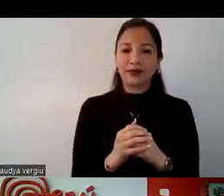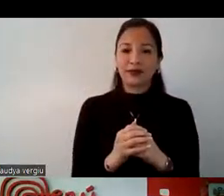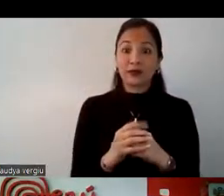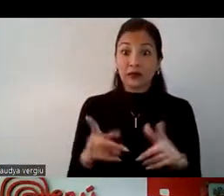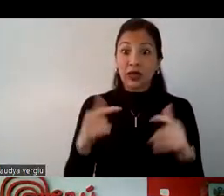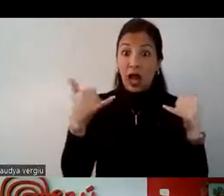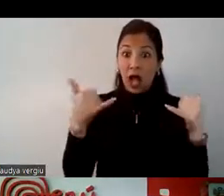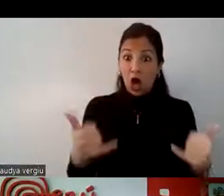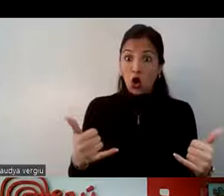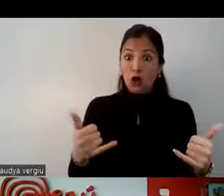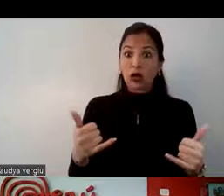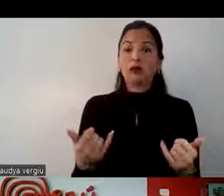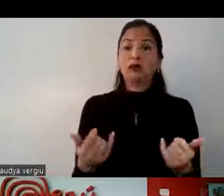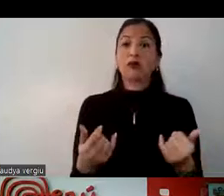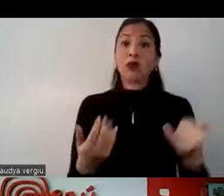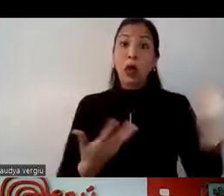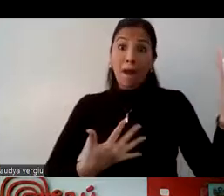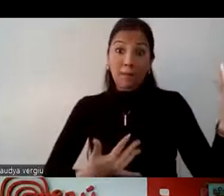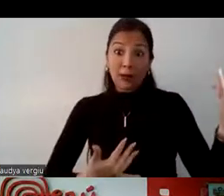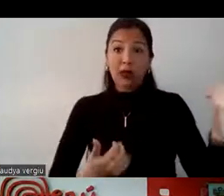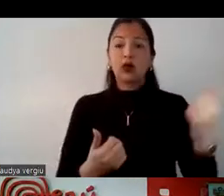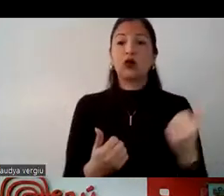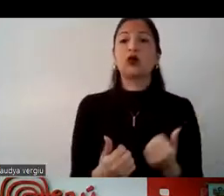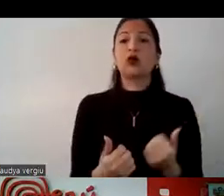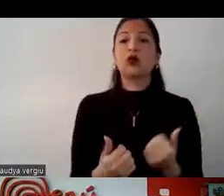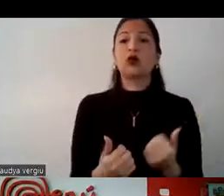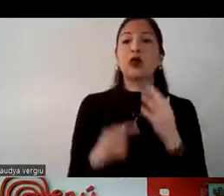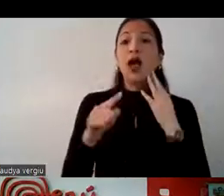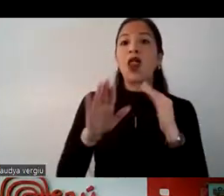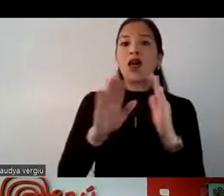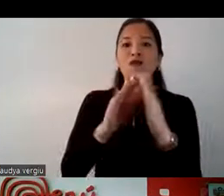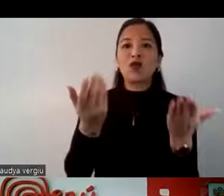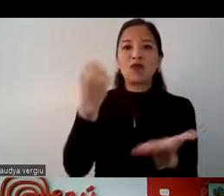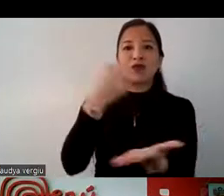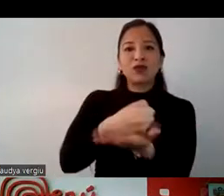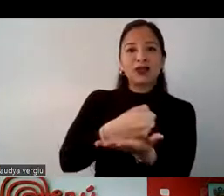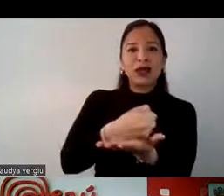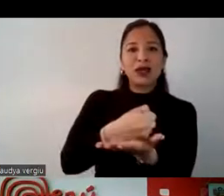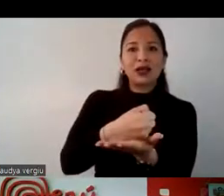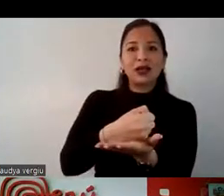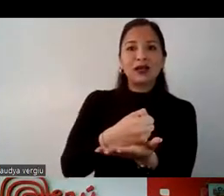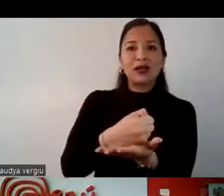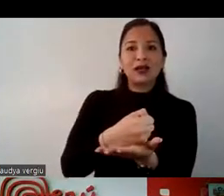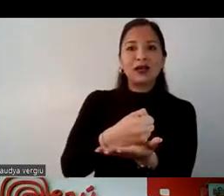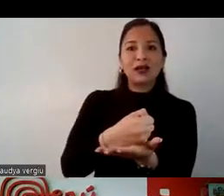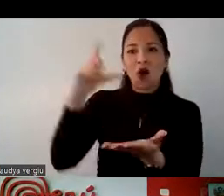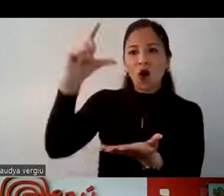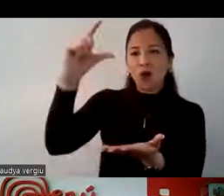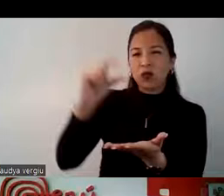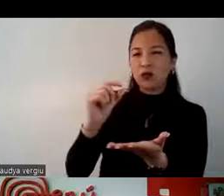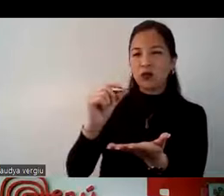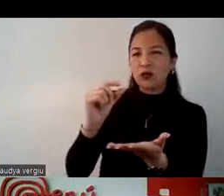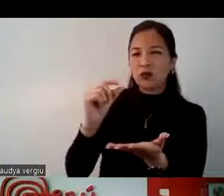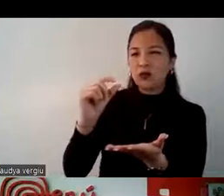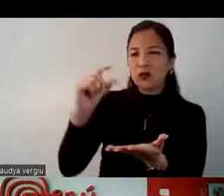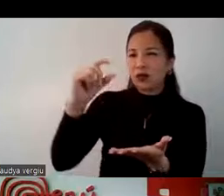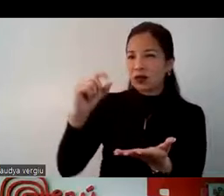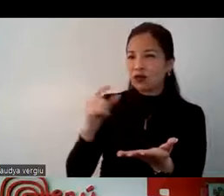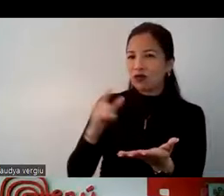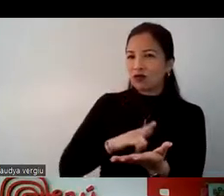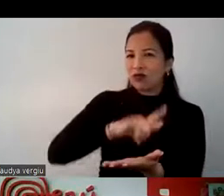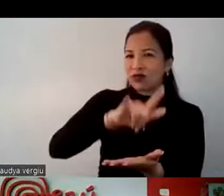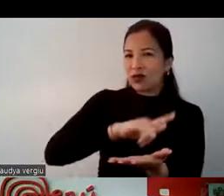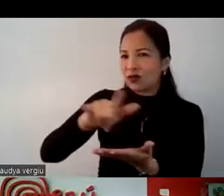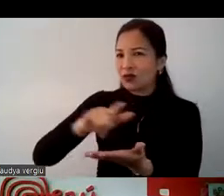tema de México, por ejemplo, desde este año también se les aplicó una visa, entonces por ahí les bajó un poco las llegadas al destino de México,